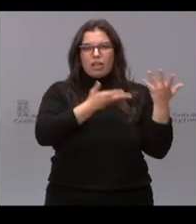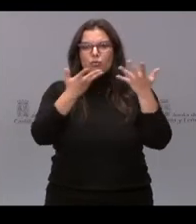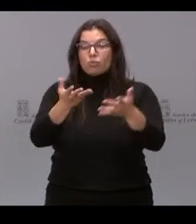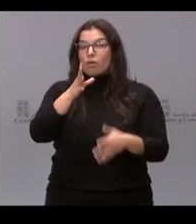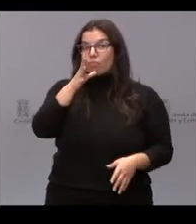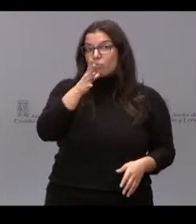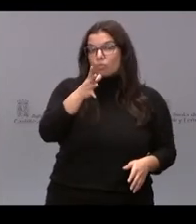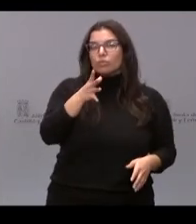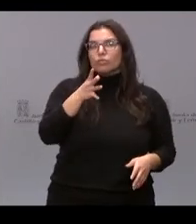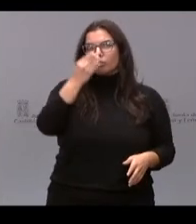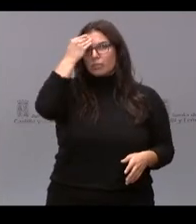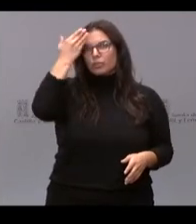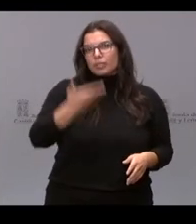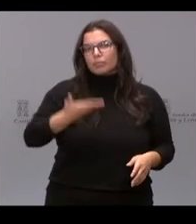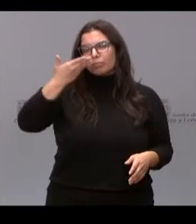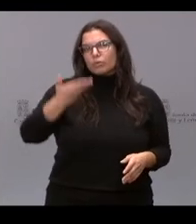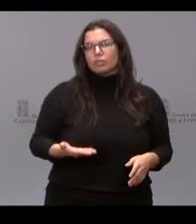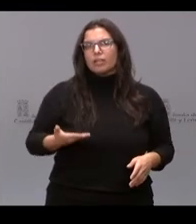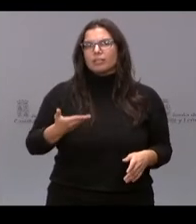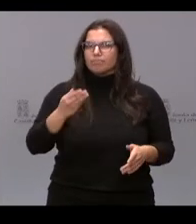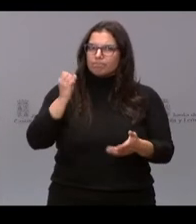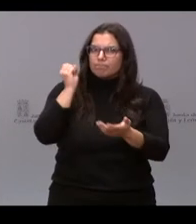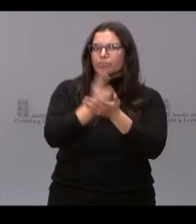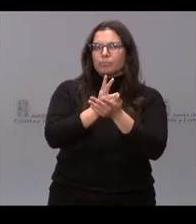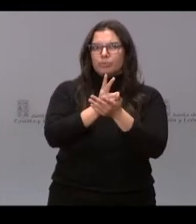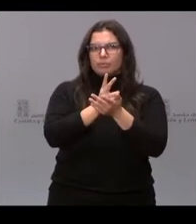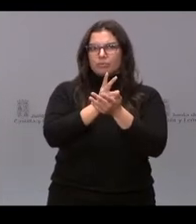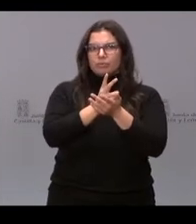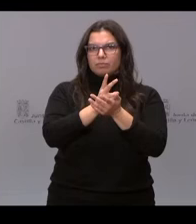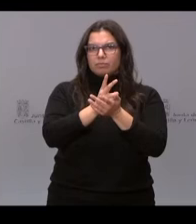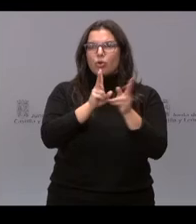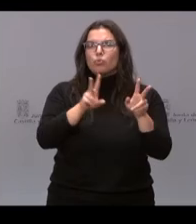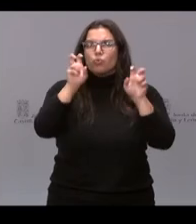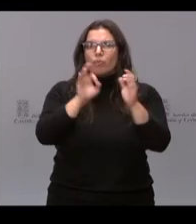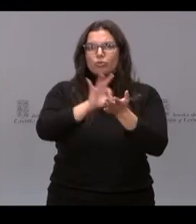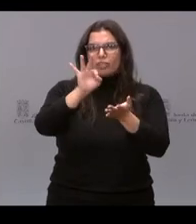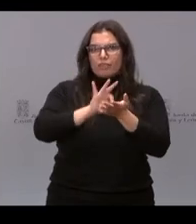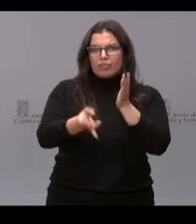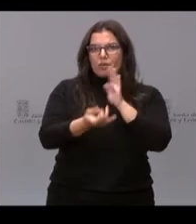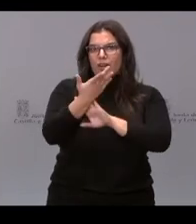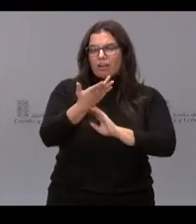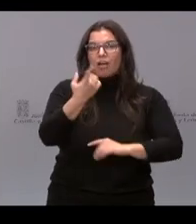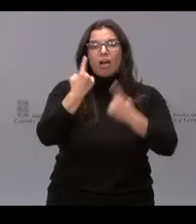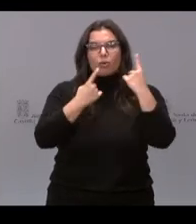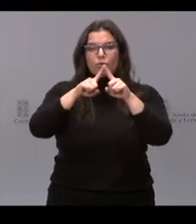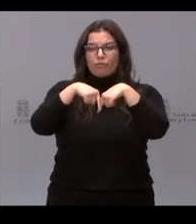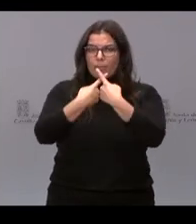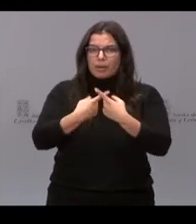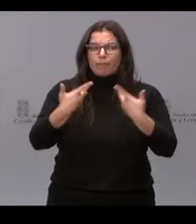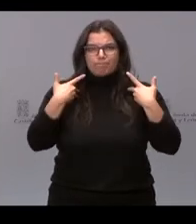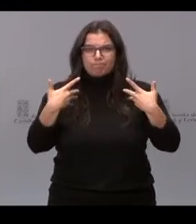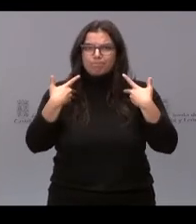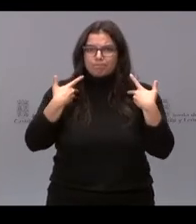yo creo que es importante apostar por nuevos servicios. Hay familias que lo están pasando mal